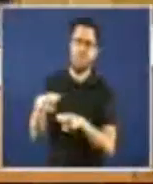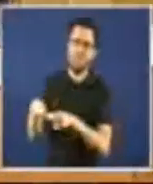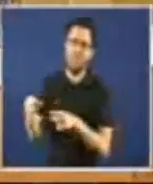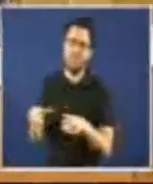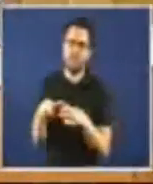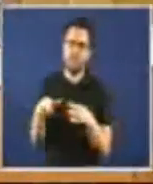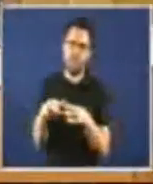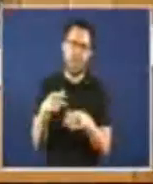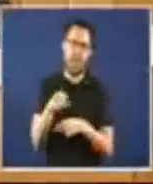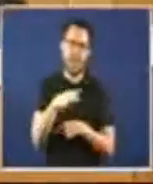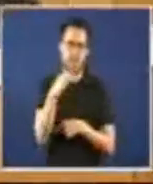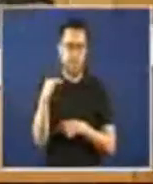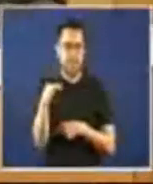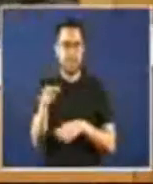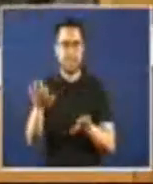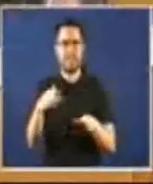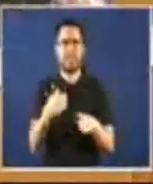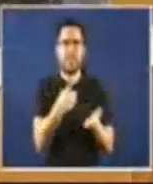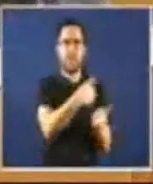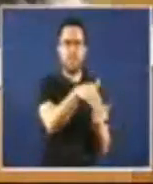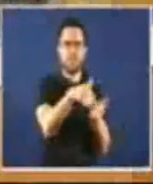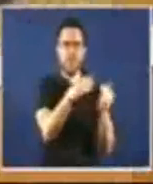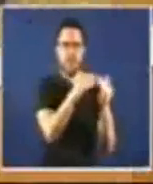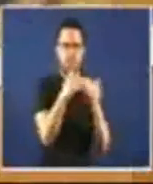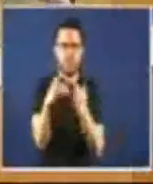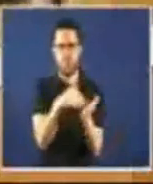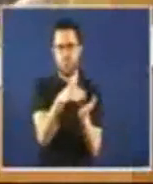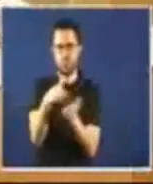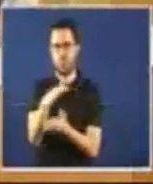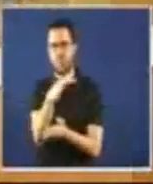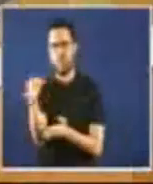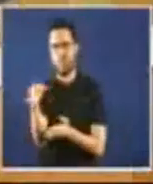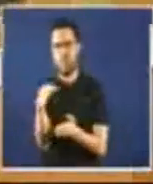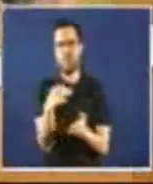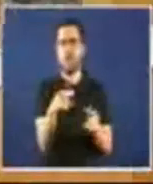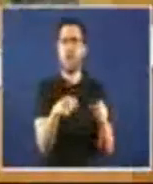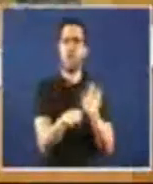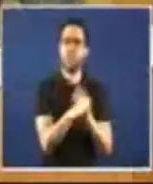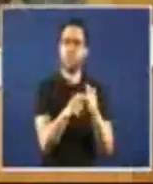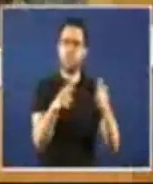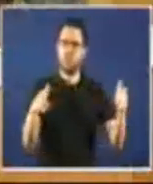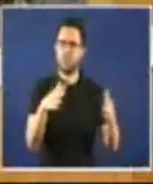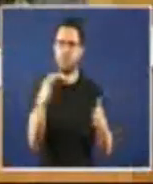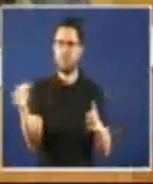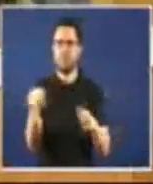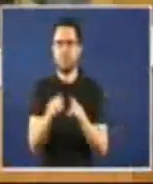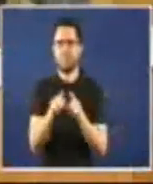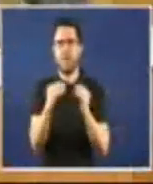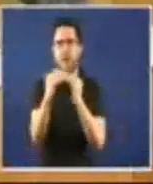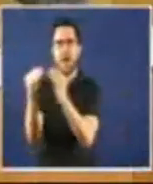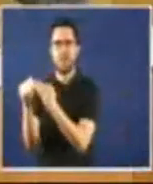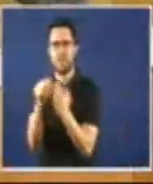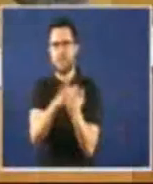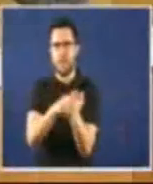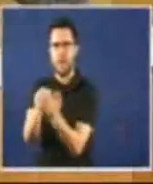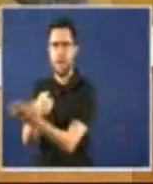desafiuzamentos ou despeixes continuan a esgalla e as vivendas baleiras propiedades da banca proliferan como choupins. O goberno do